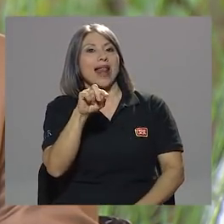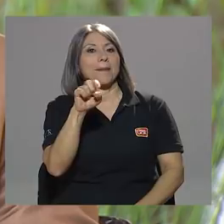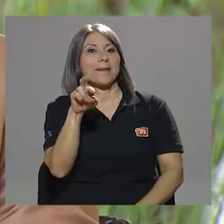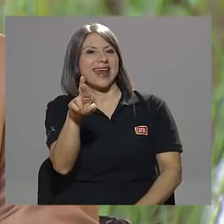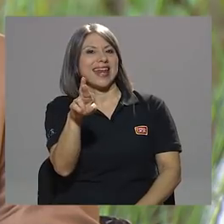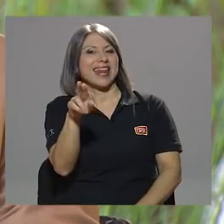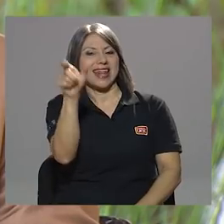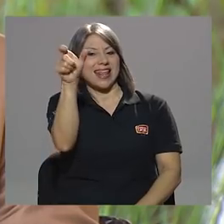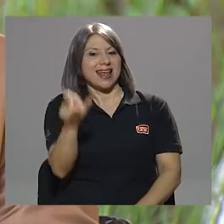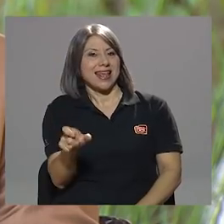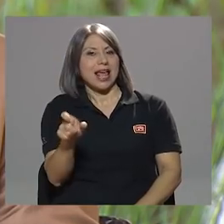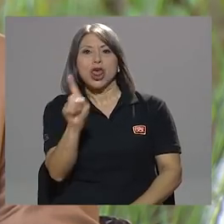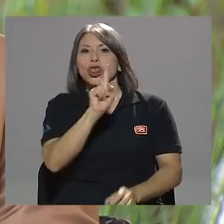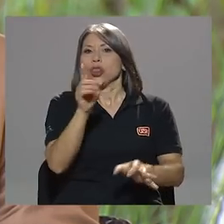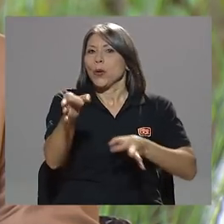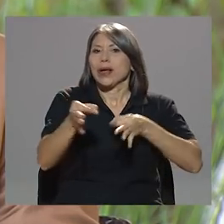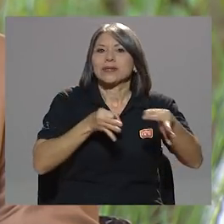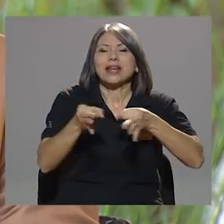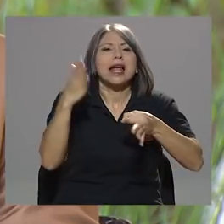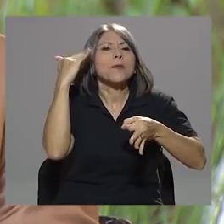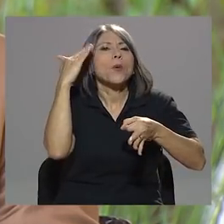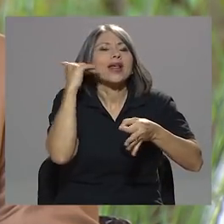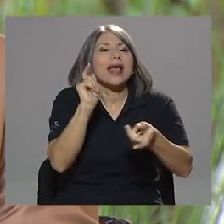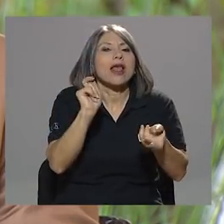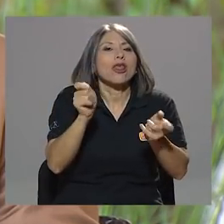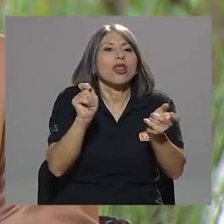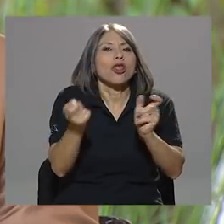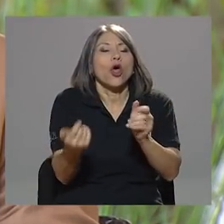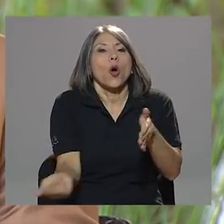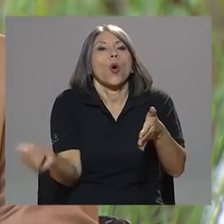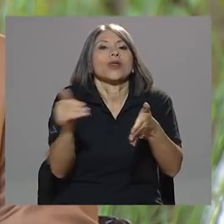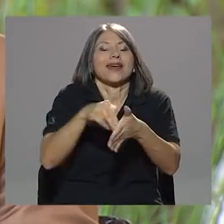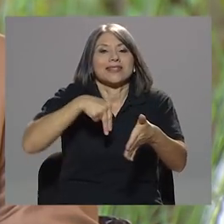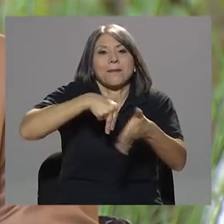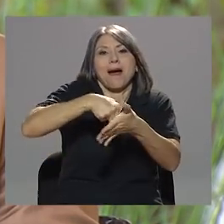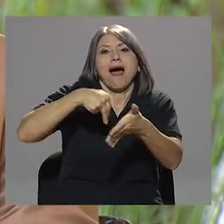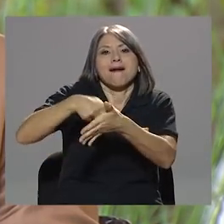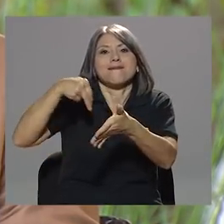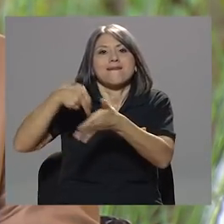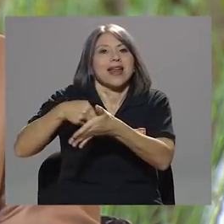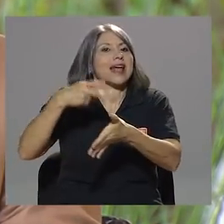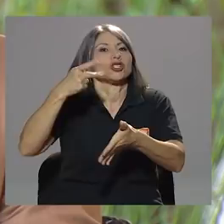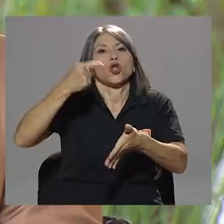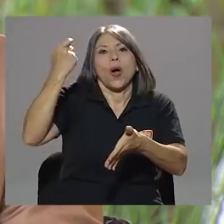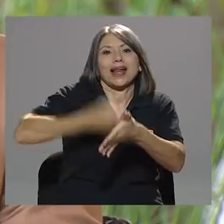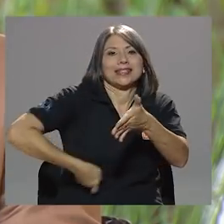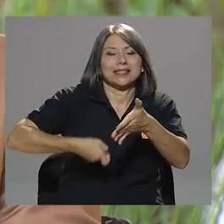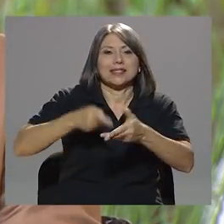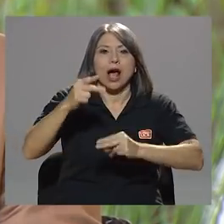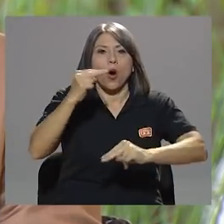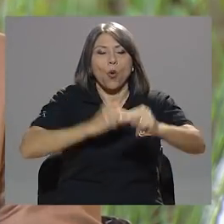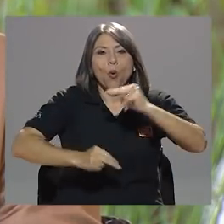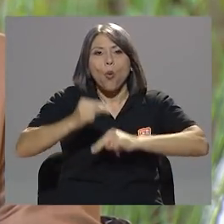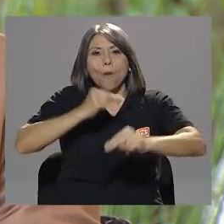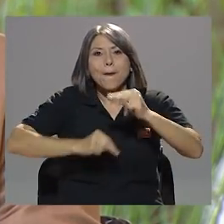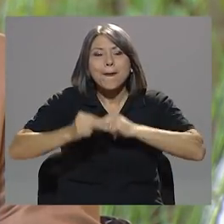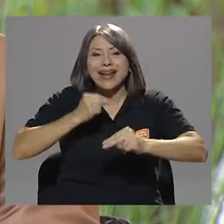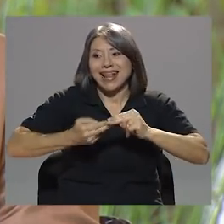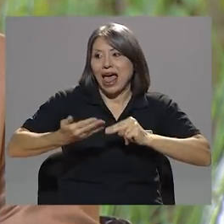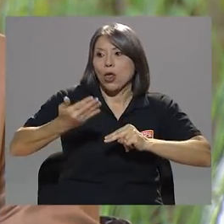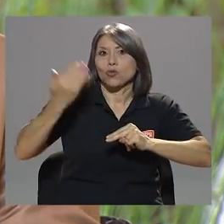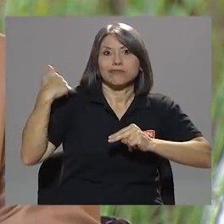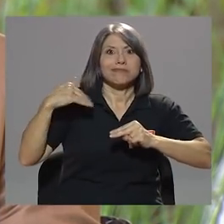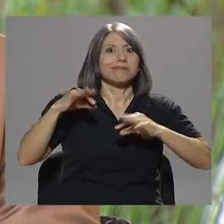explicar por qué razón tuvieron que variar y poner de nuevo barreras no arancelarias a un mercado, repito, que estaba